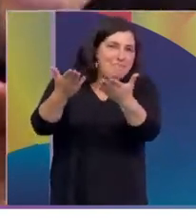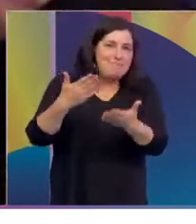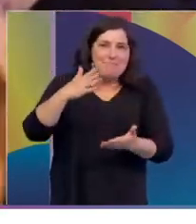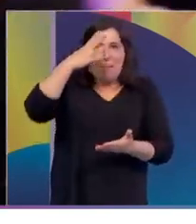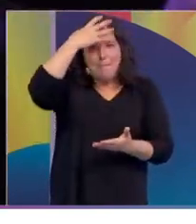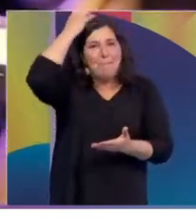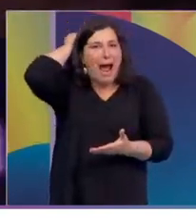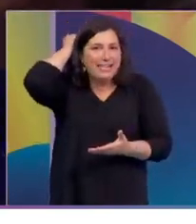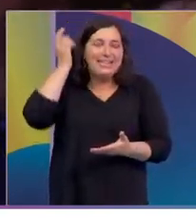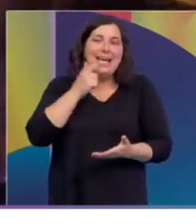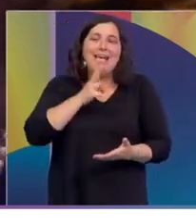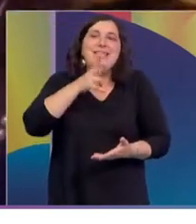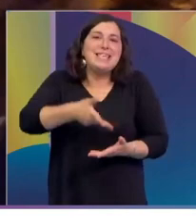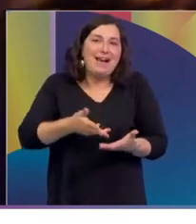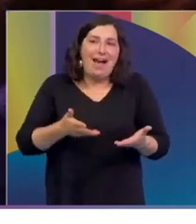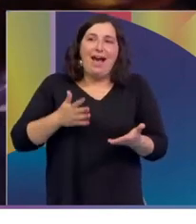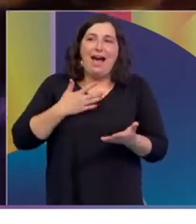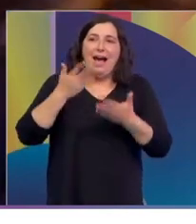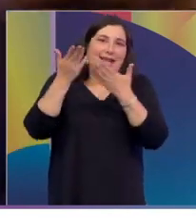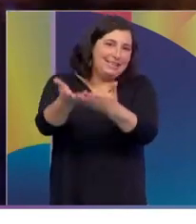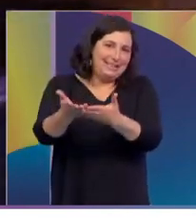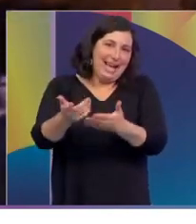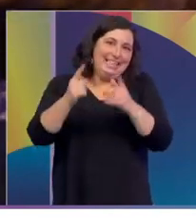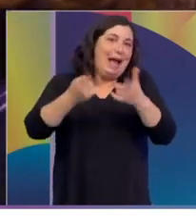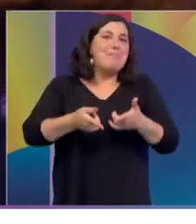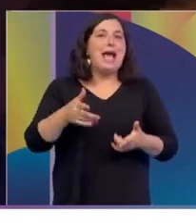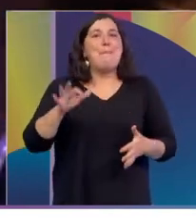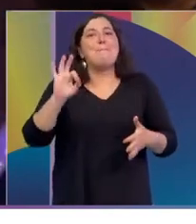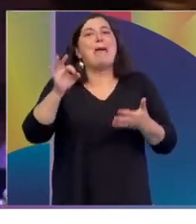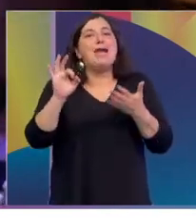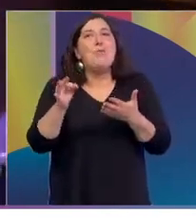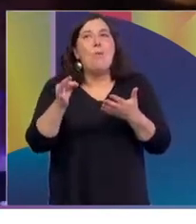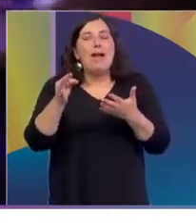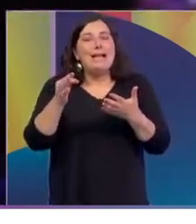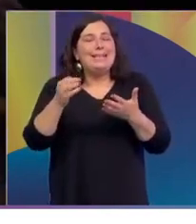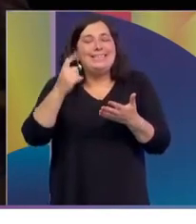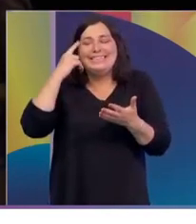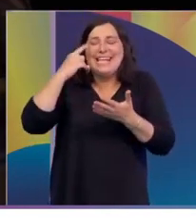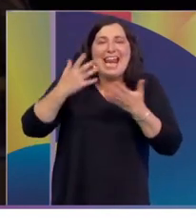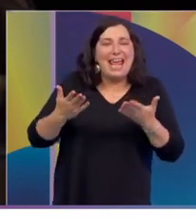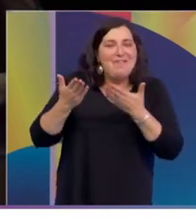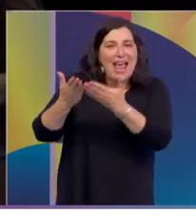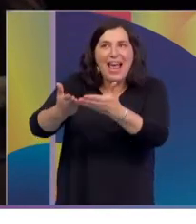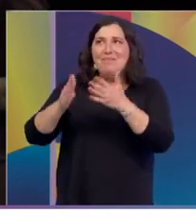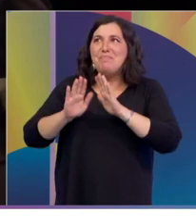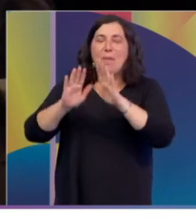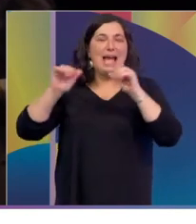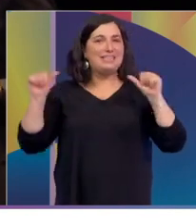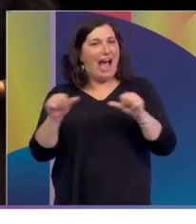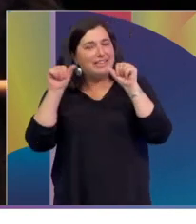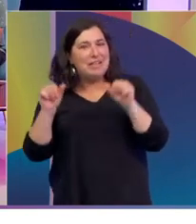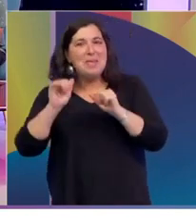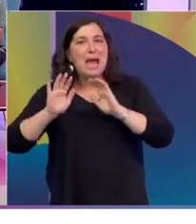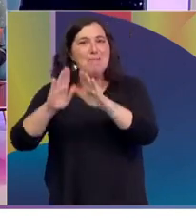Maite, mi hija y bueno, Manuel es increíble que por más que tiene sus actividades, sus